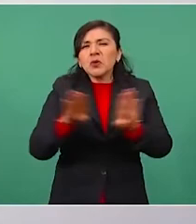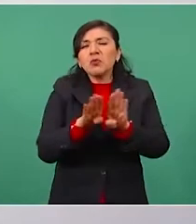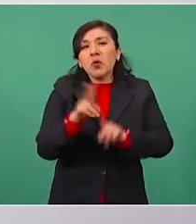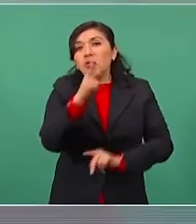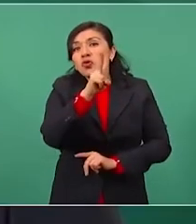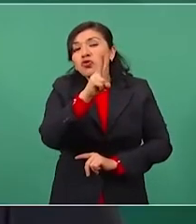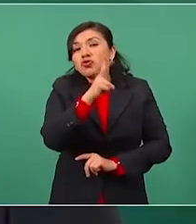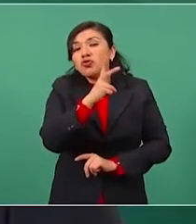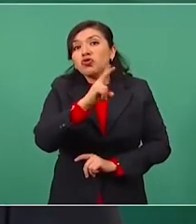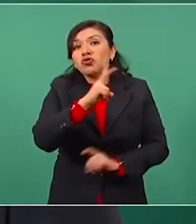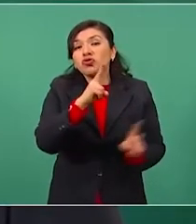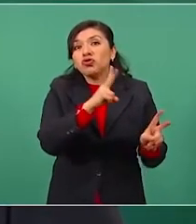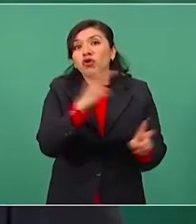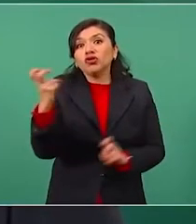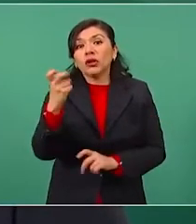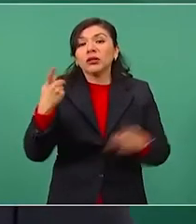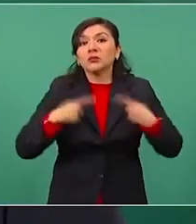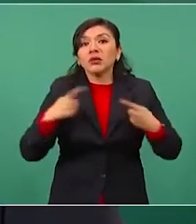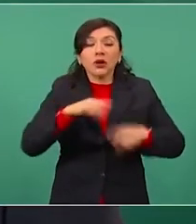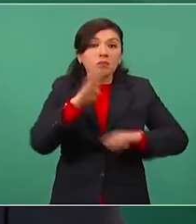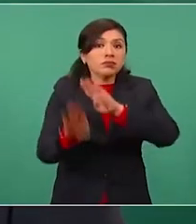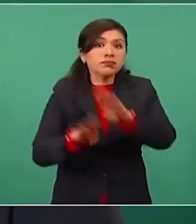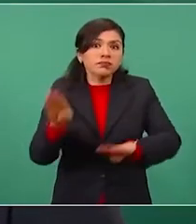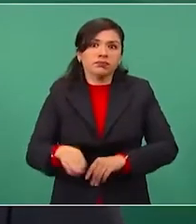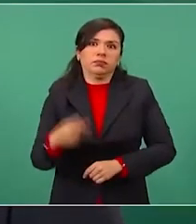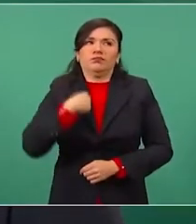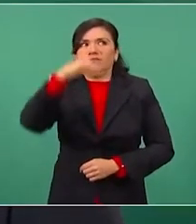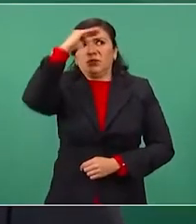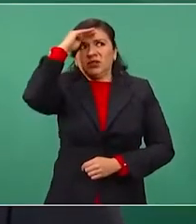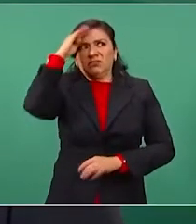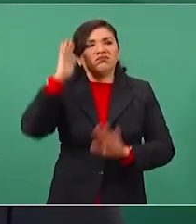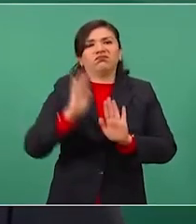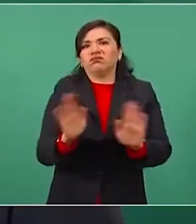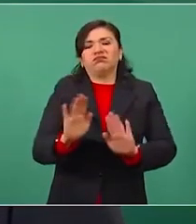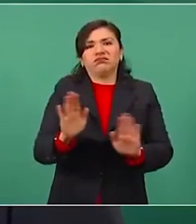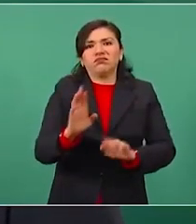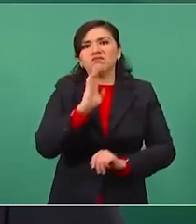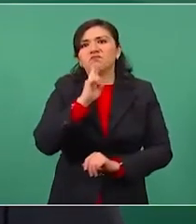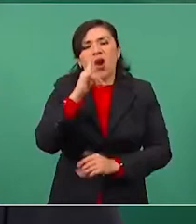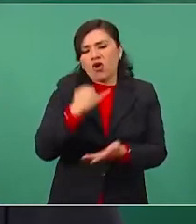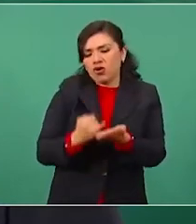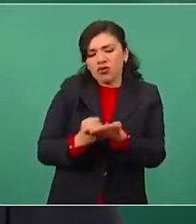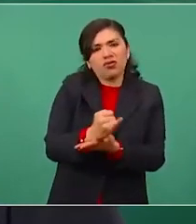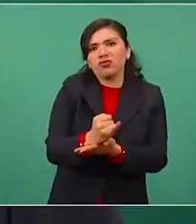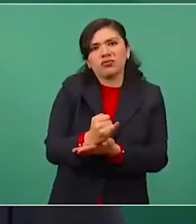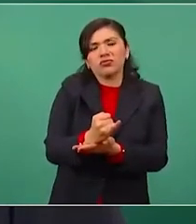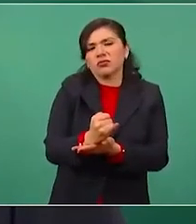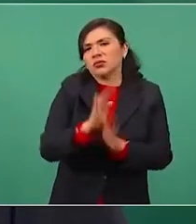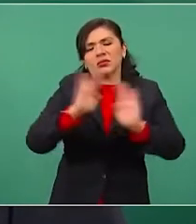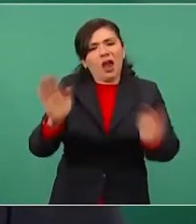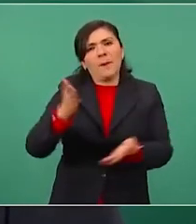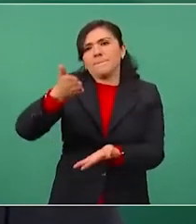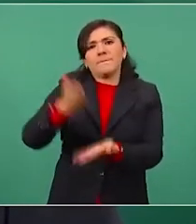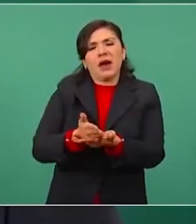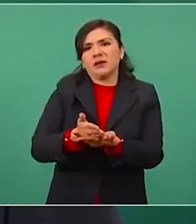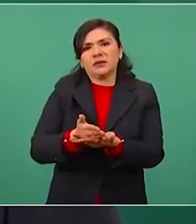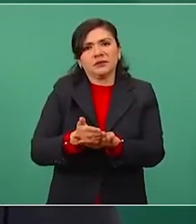muertos y tomamos la decisión de que se detuviera